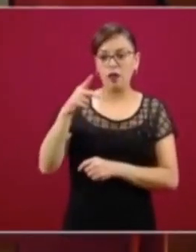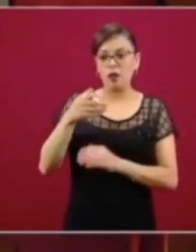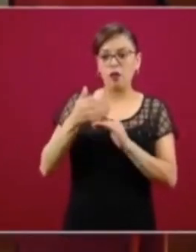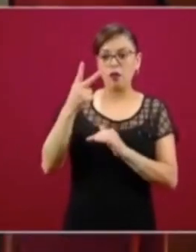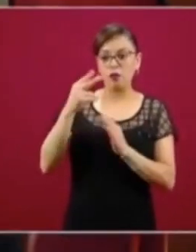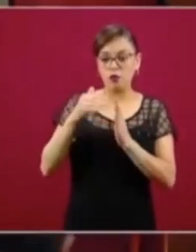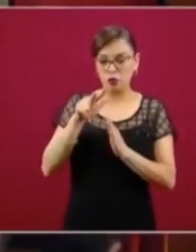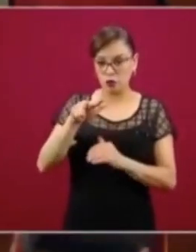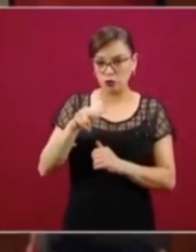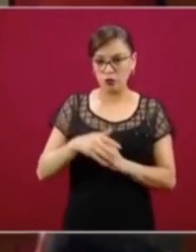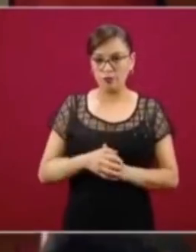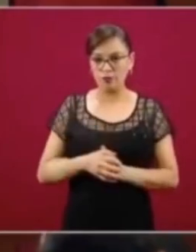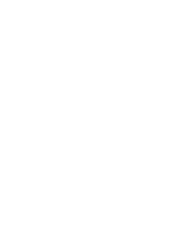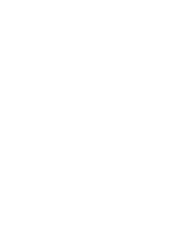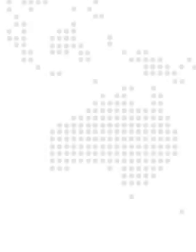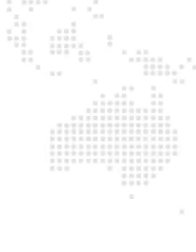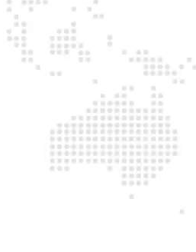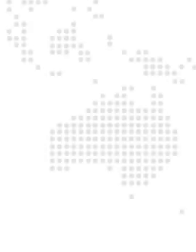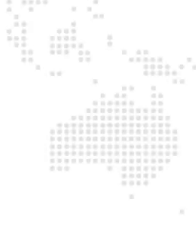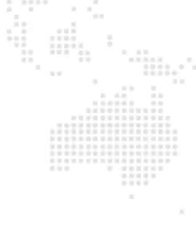mediados de abril.